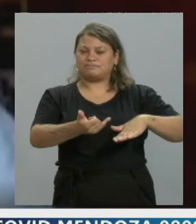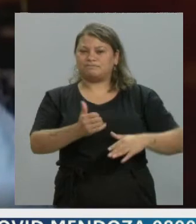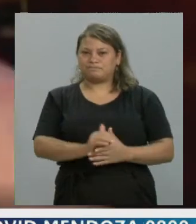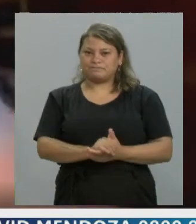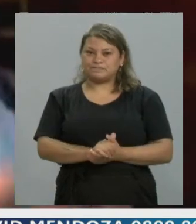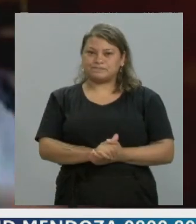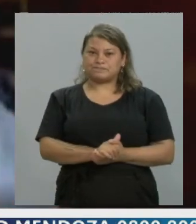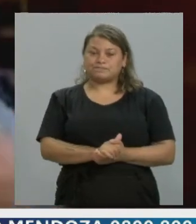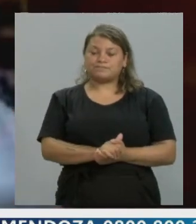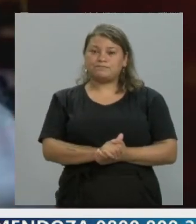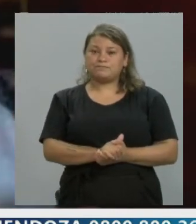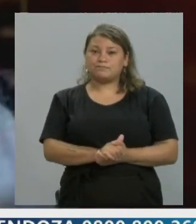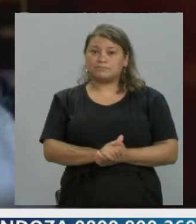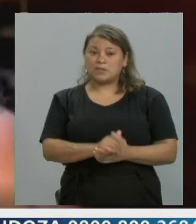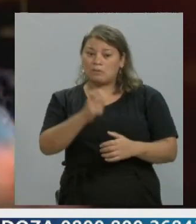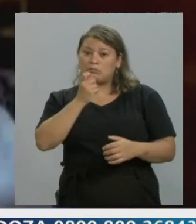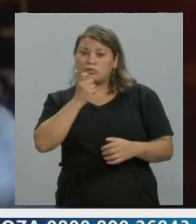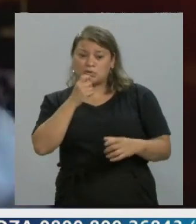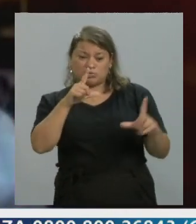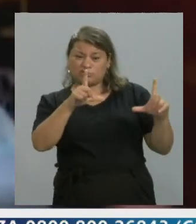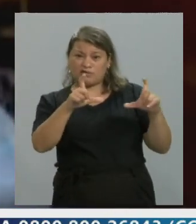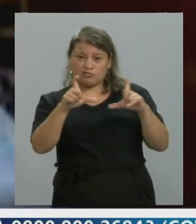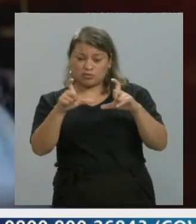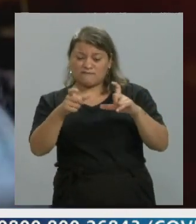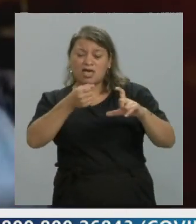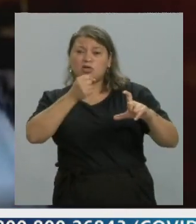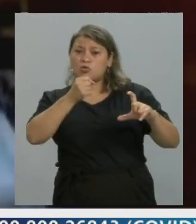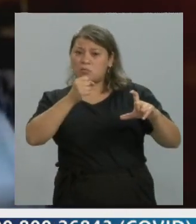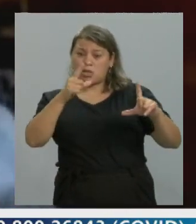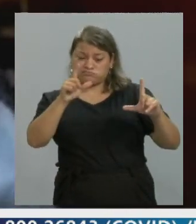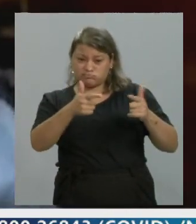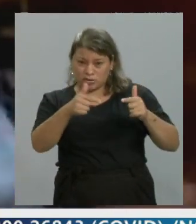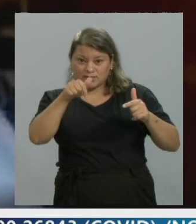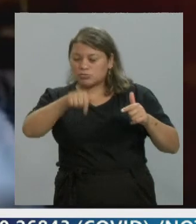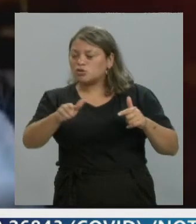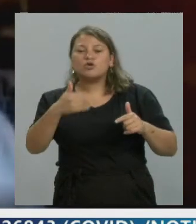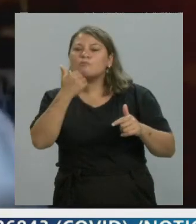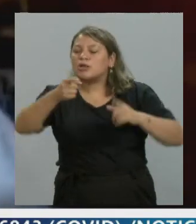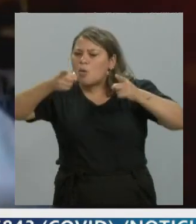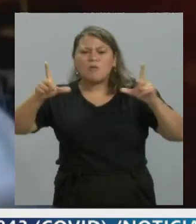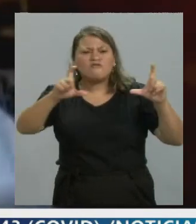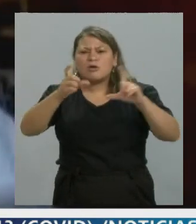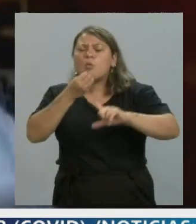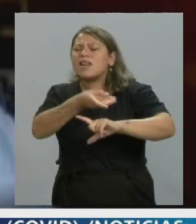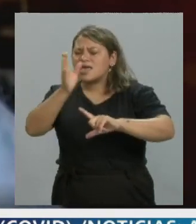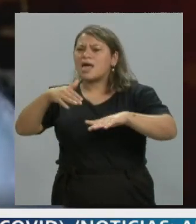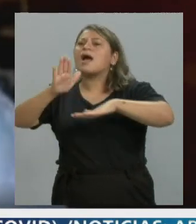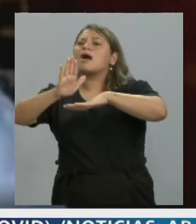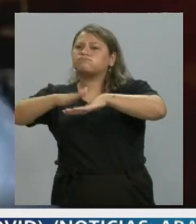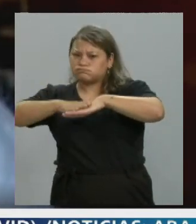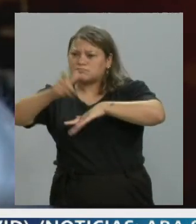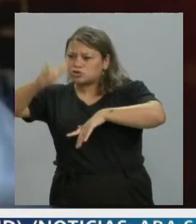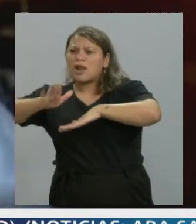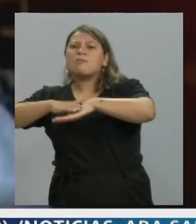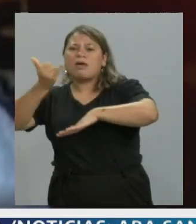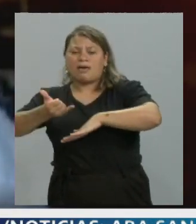tiene autor. Aun cuando no sea una fotografía de un reportero gráfico. Claro. De cualquier persona. Uno tiene que tratar